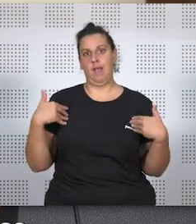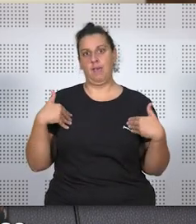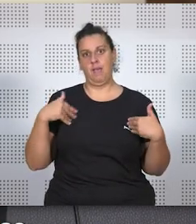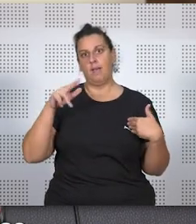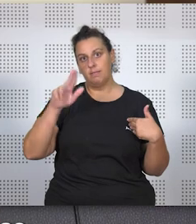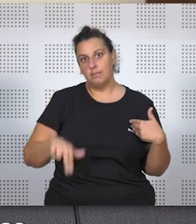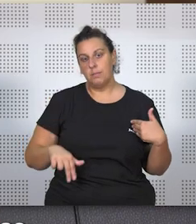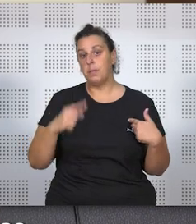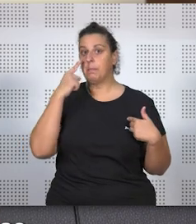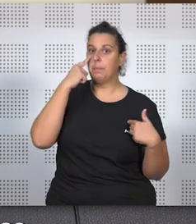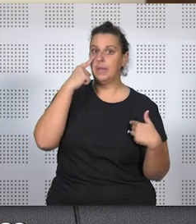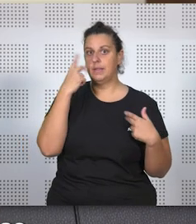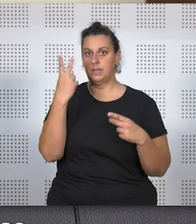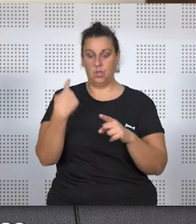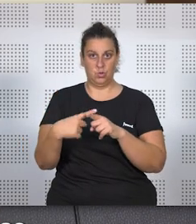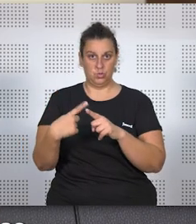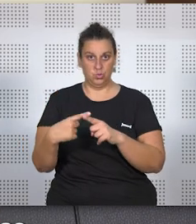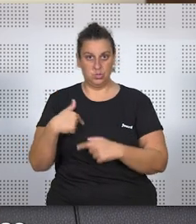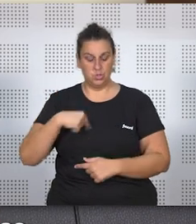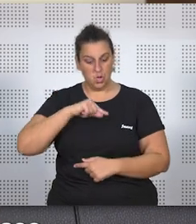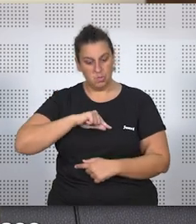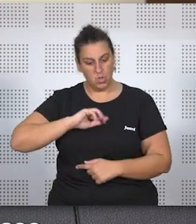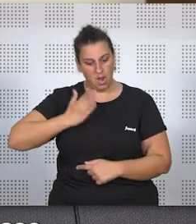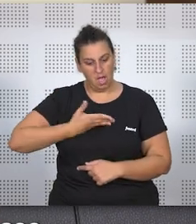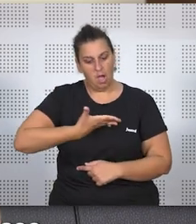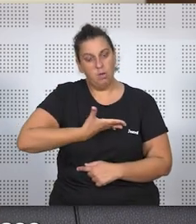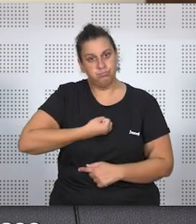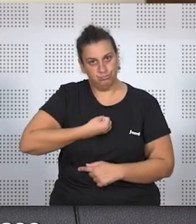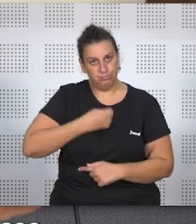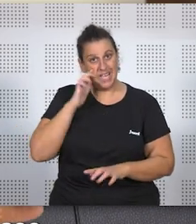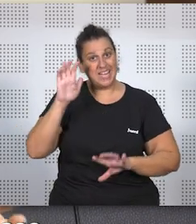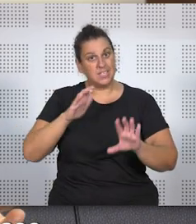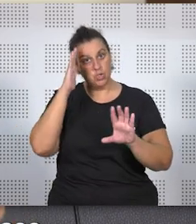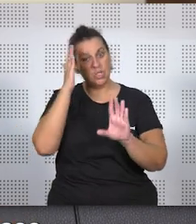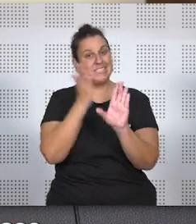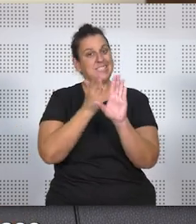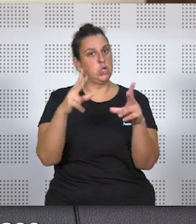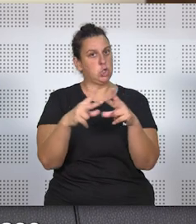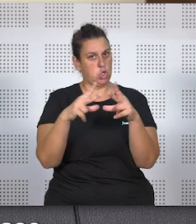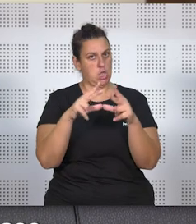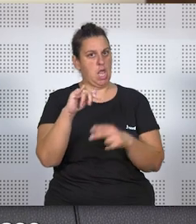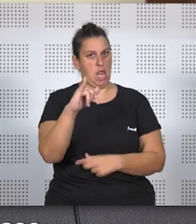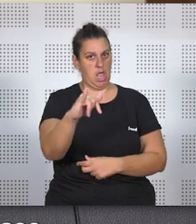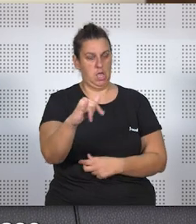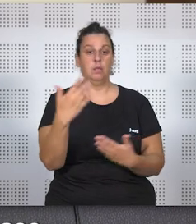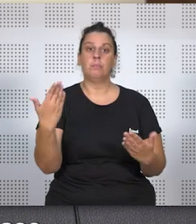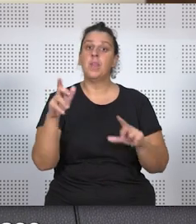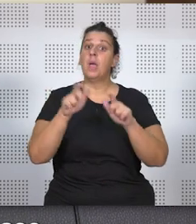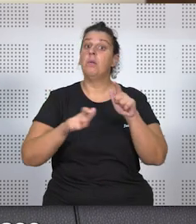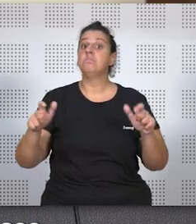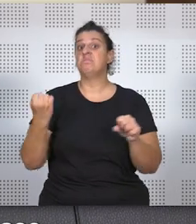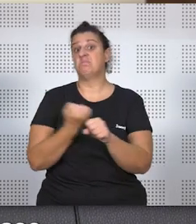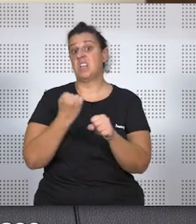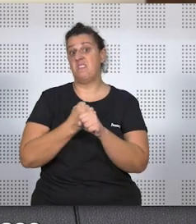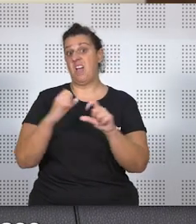tengo que estar pendiente de dos cosas y eso emocionalmente también tiene un perjuicio. Hablamos mucho de los riesgos psicosociales. Y en el caso de los teletrabajadores y las